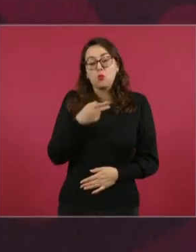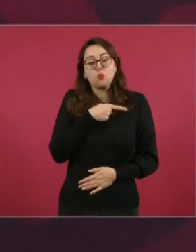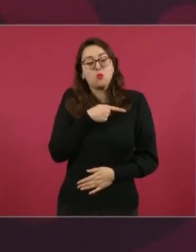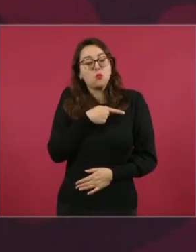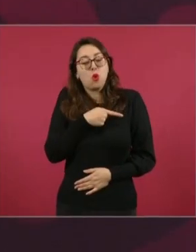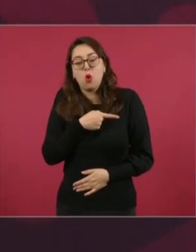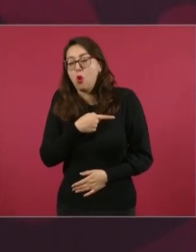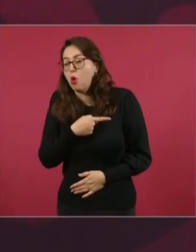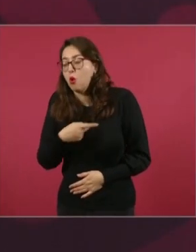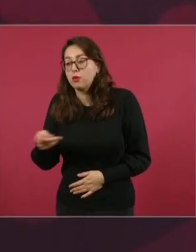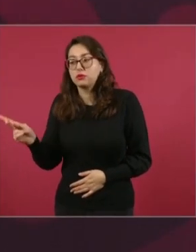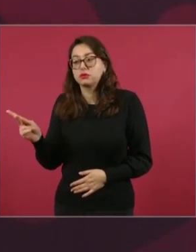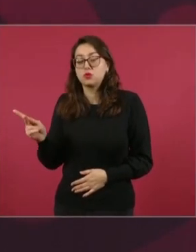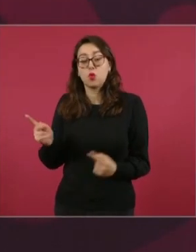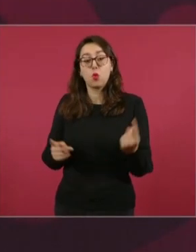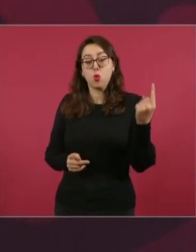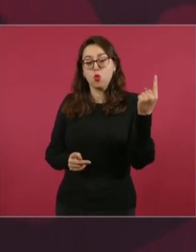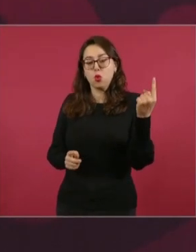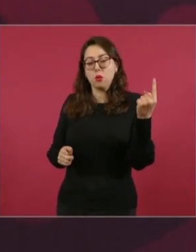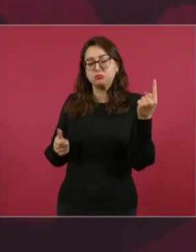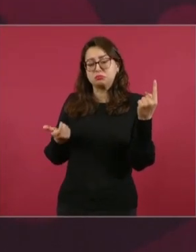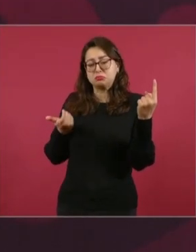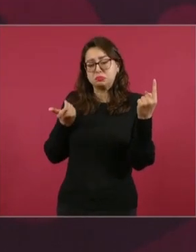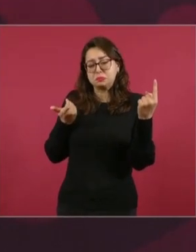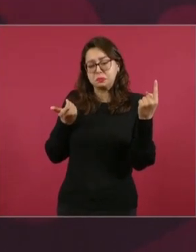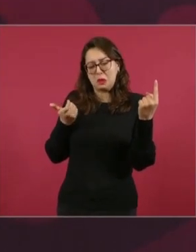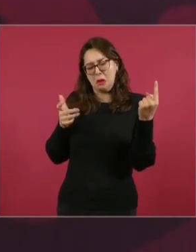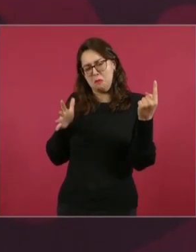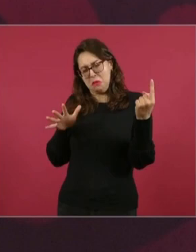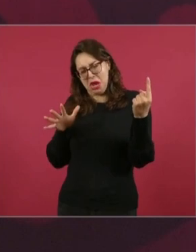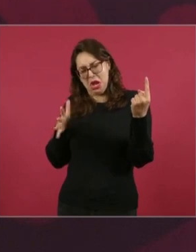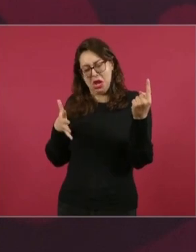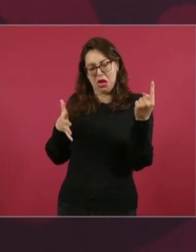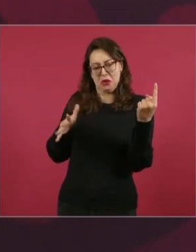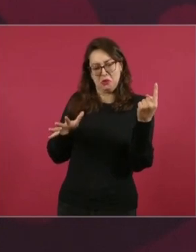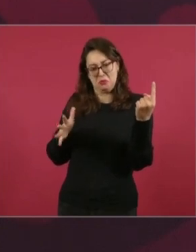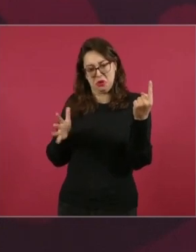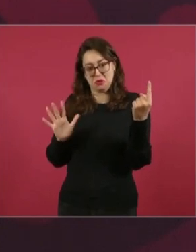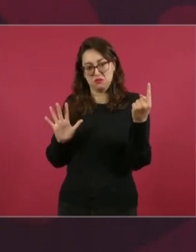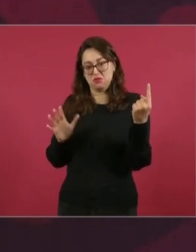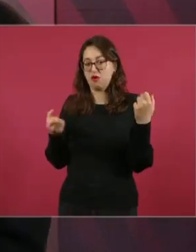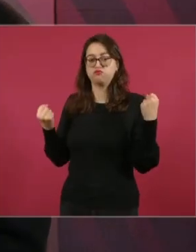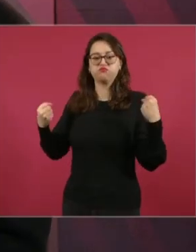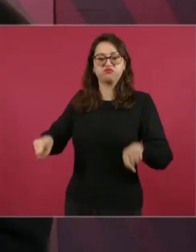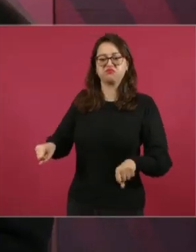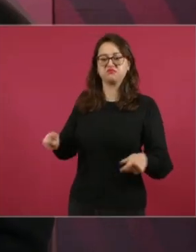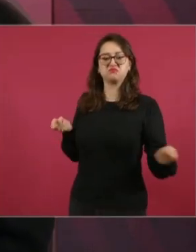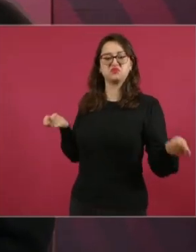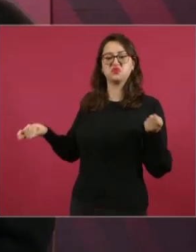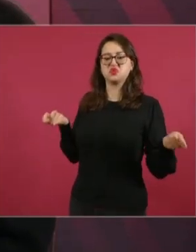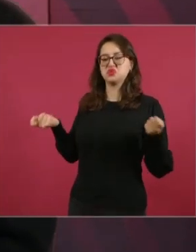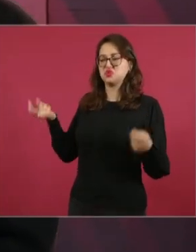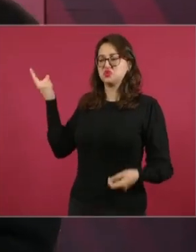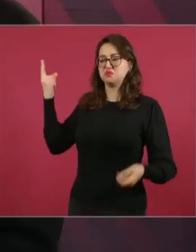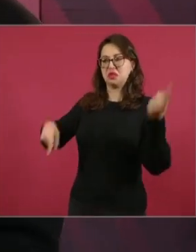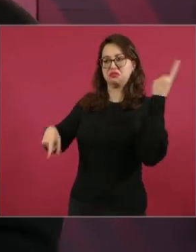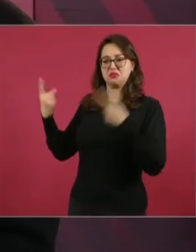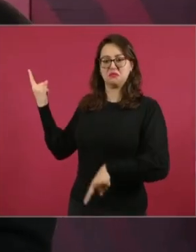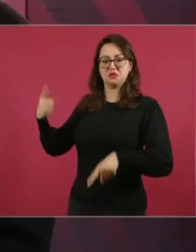cacique. Ahora, si se compara con caciques regionales,